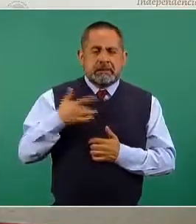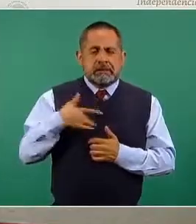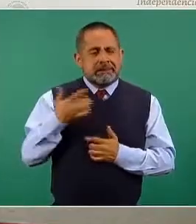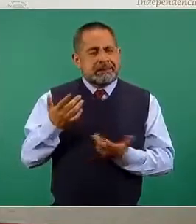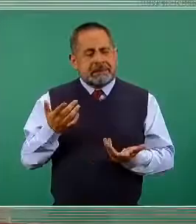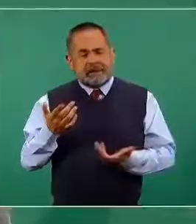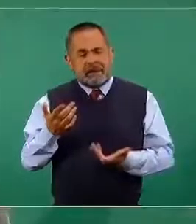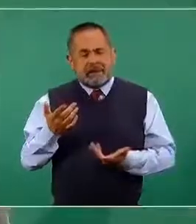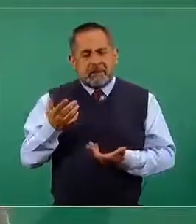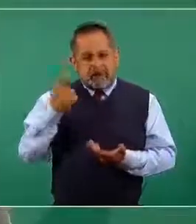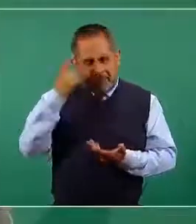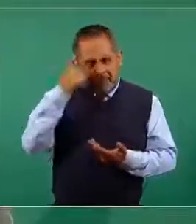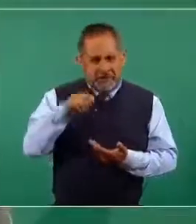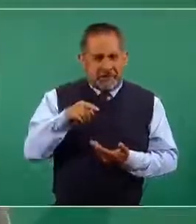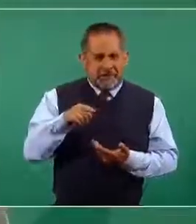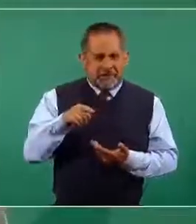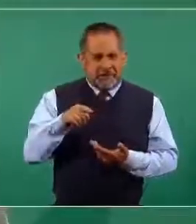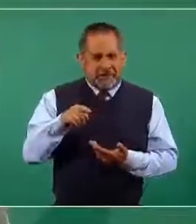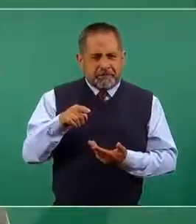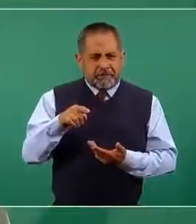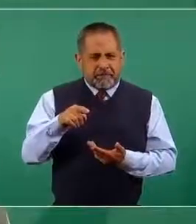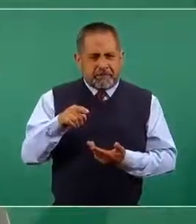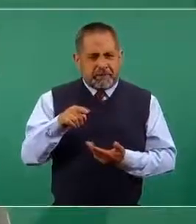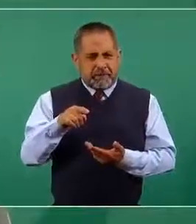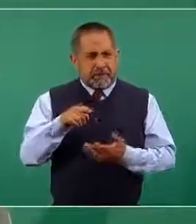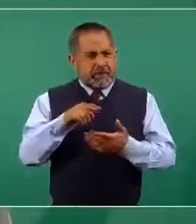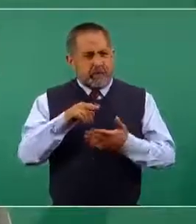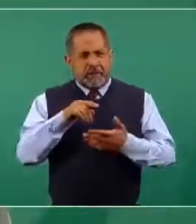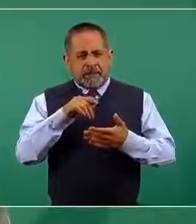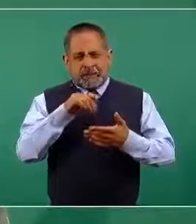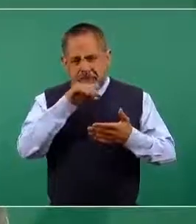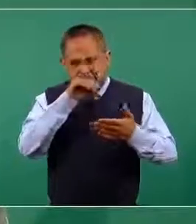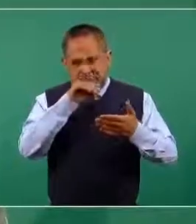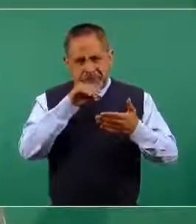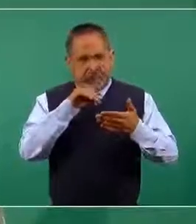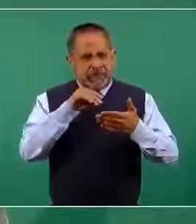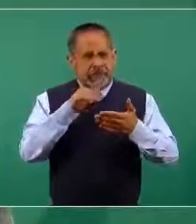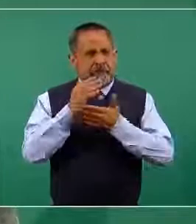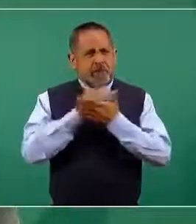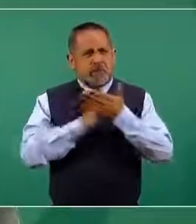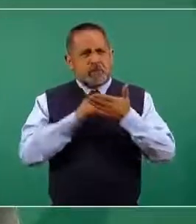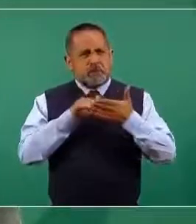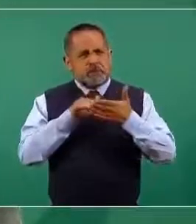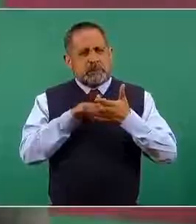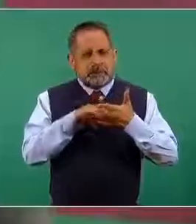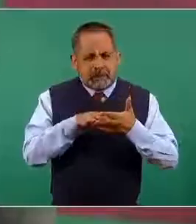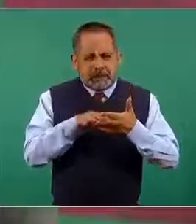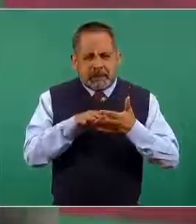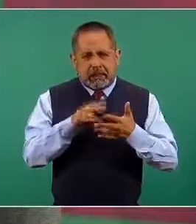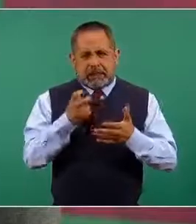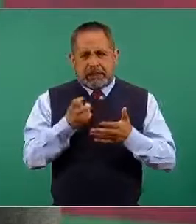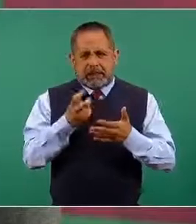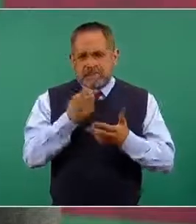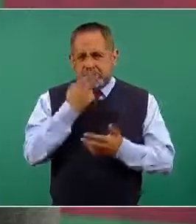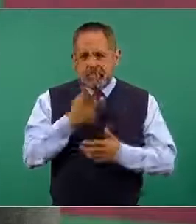poco el sacar los aerosoles. Entonces, me parece que